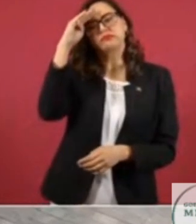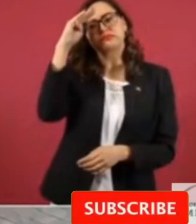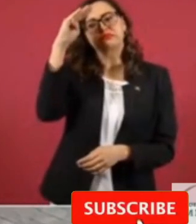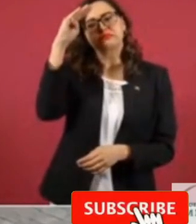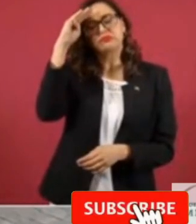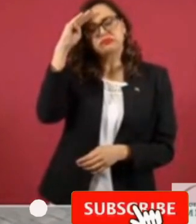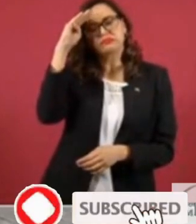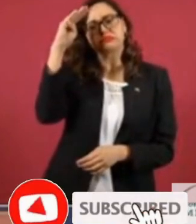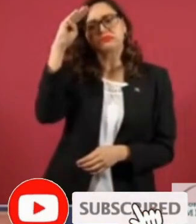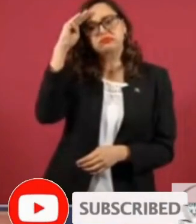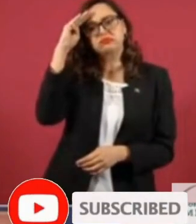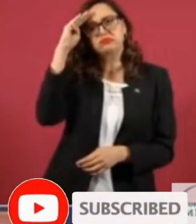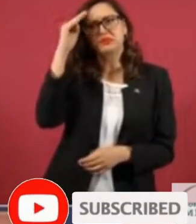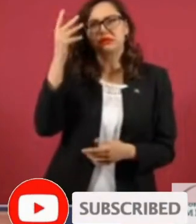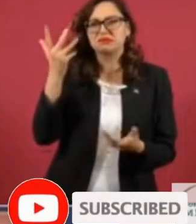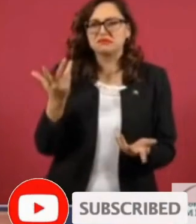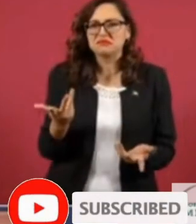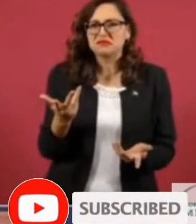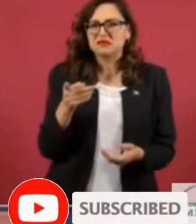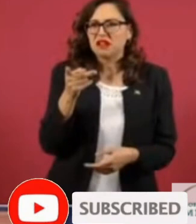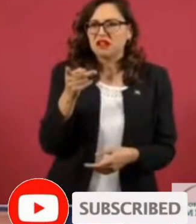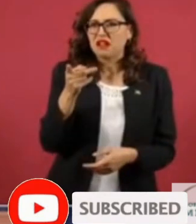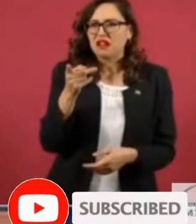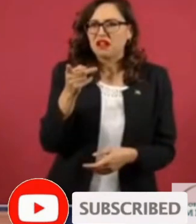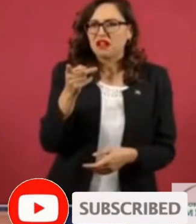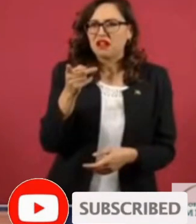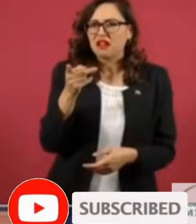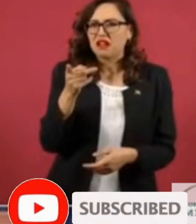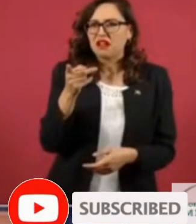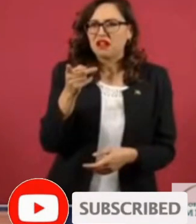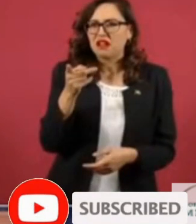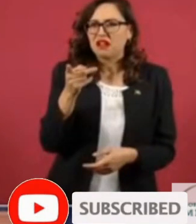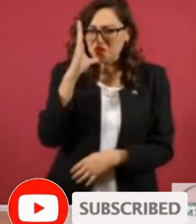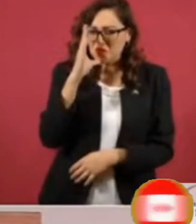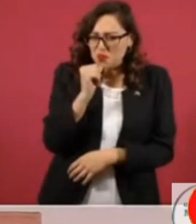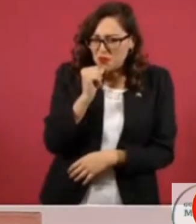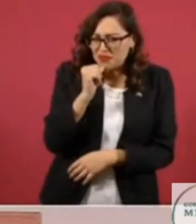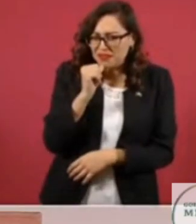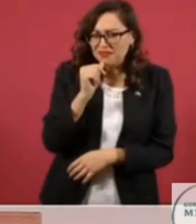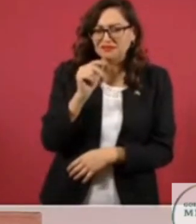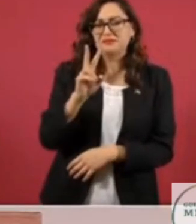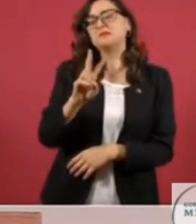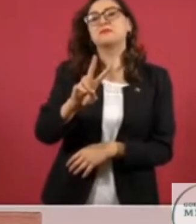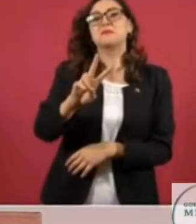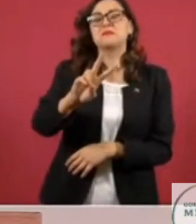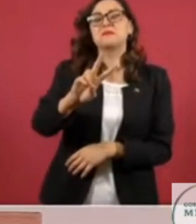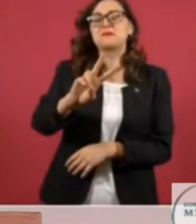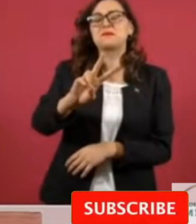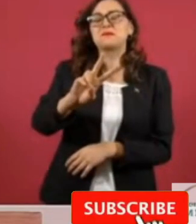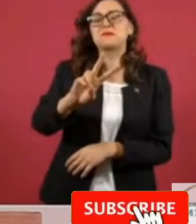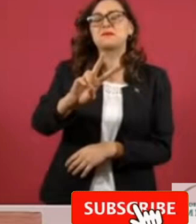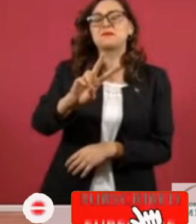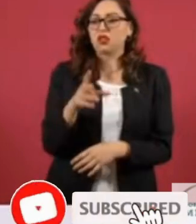la guerra y si la ONU y los políticos de las principales